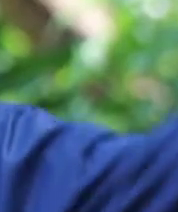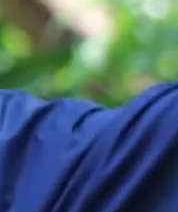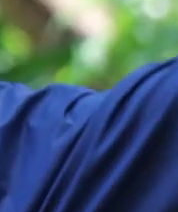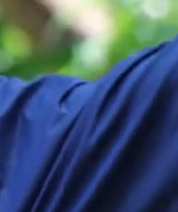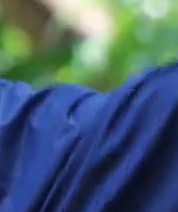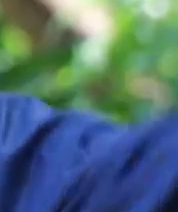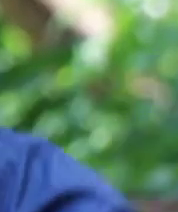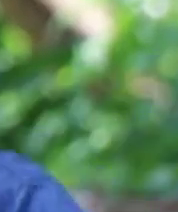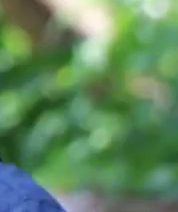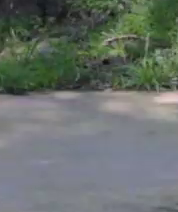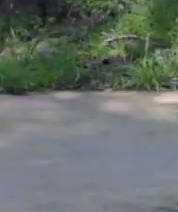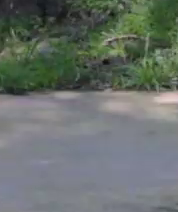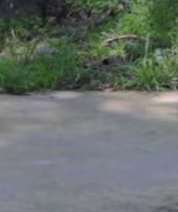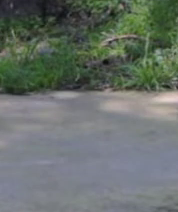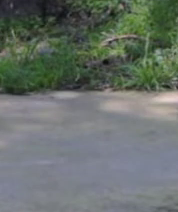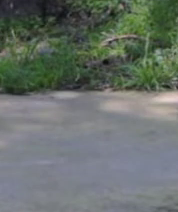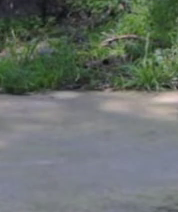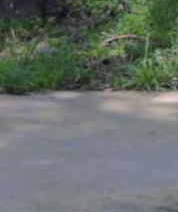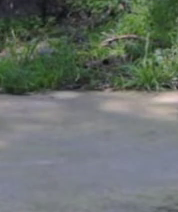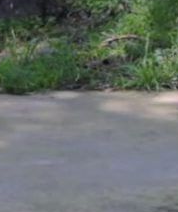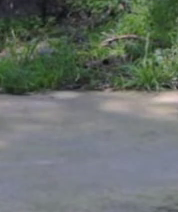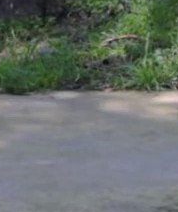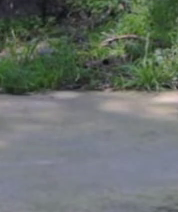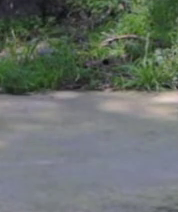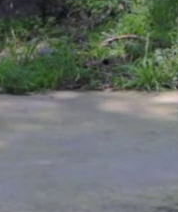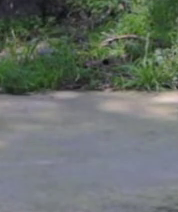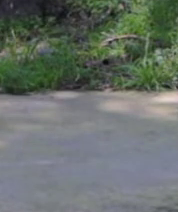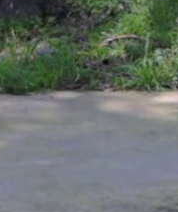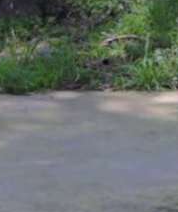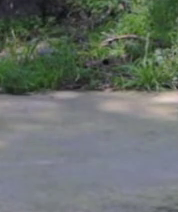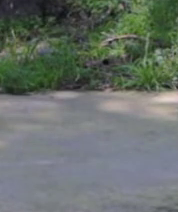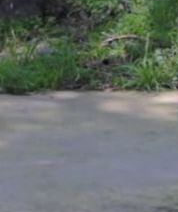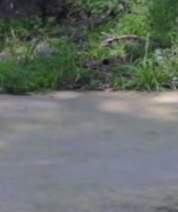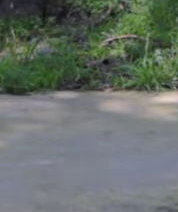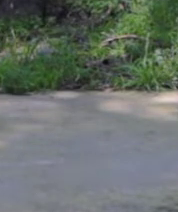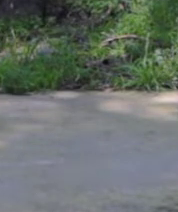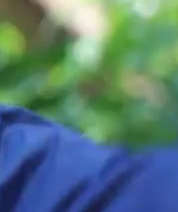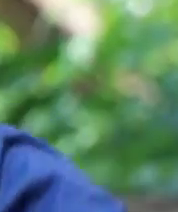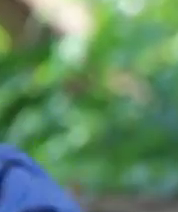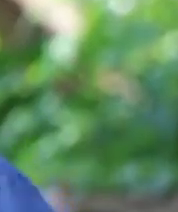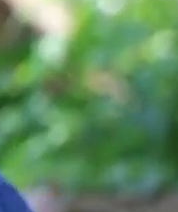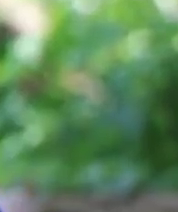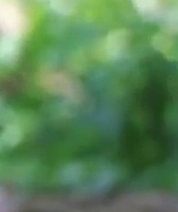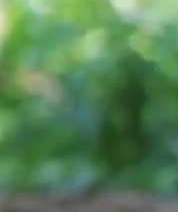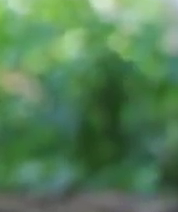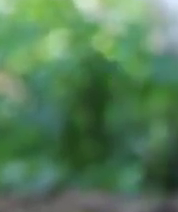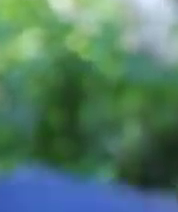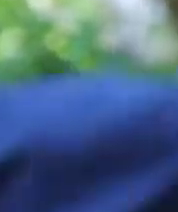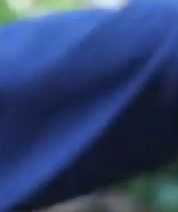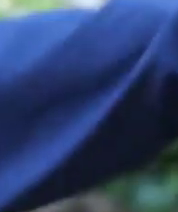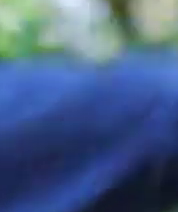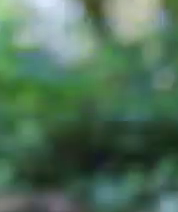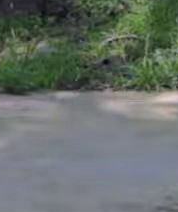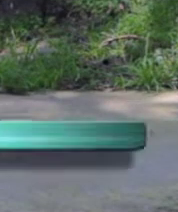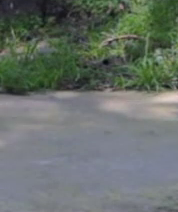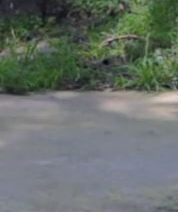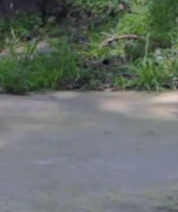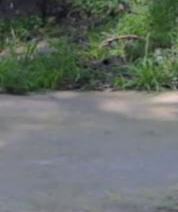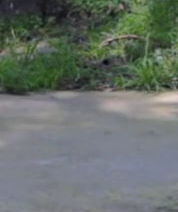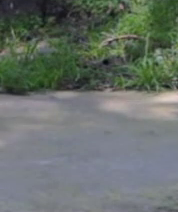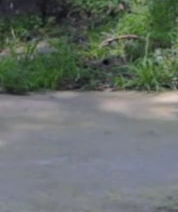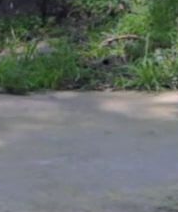lateralmente. Muy bien, a la altura de los hombros. Bien, exactamente ahí, está bien hecho. Jair,